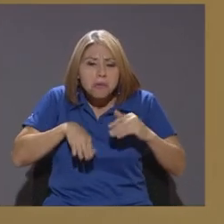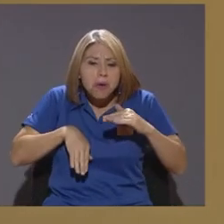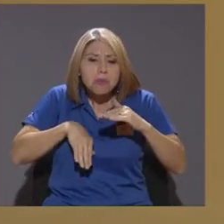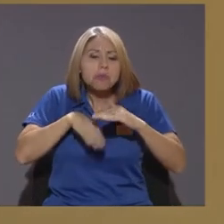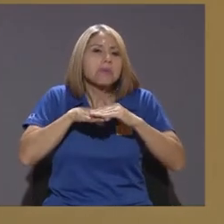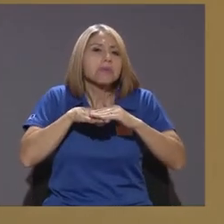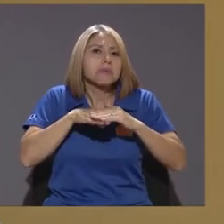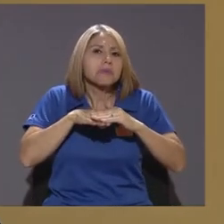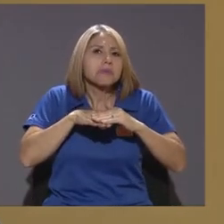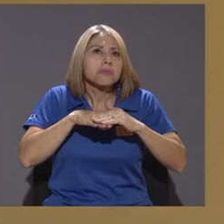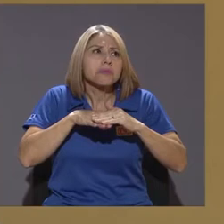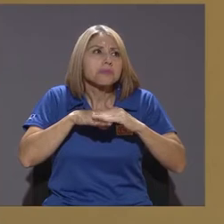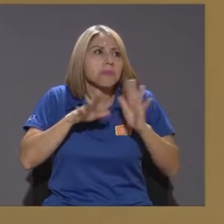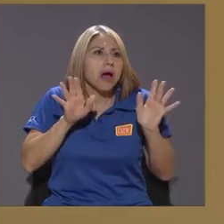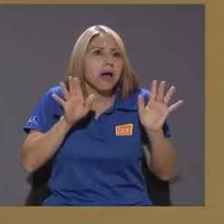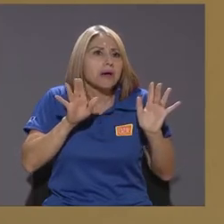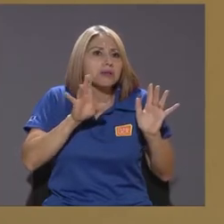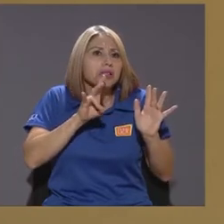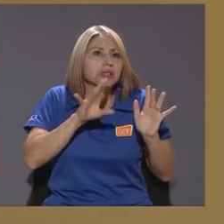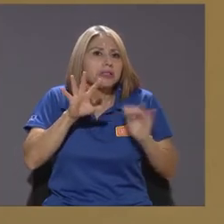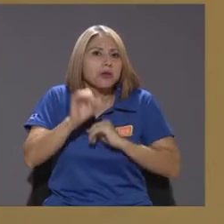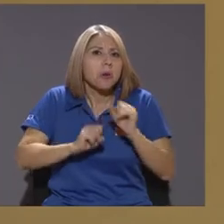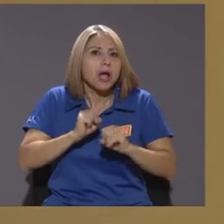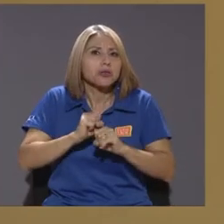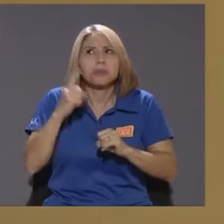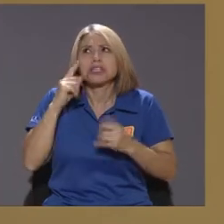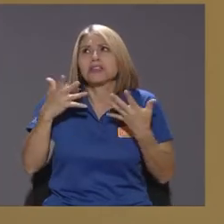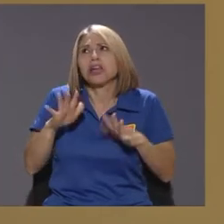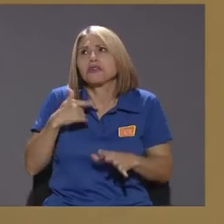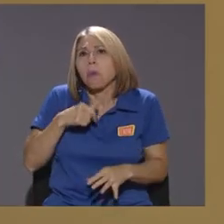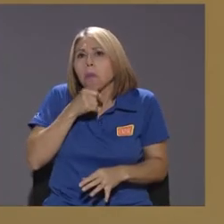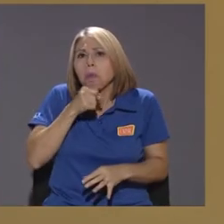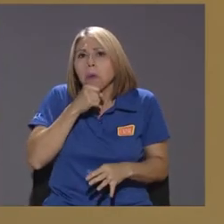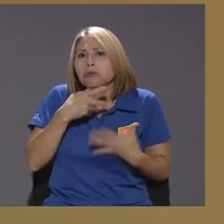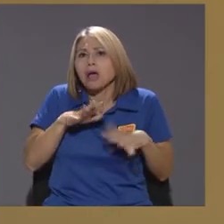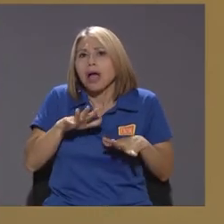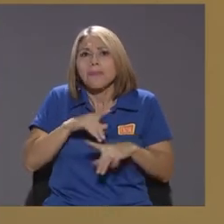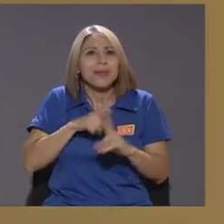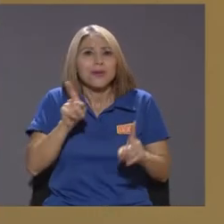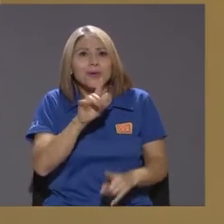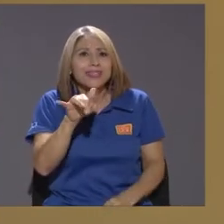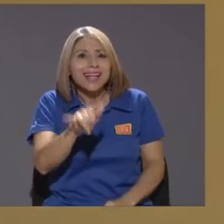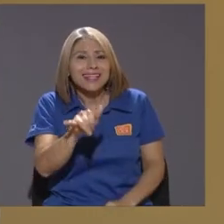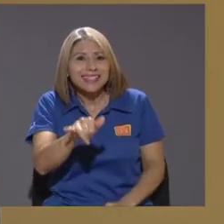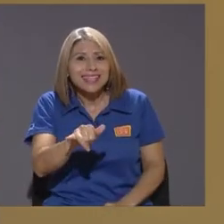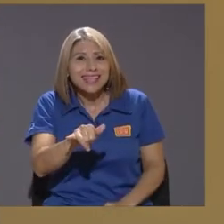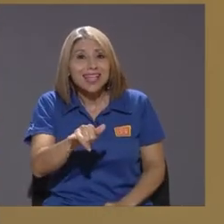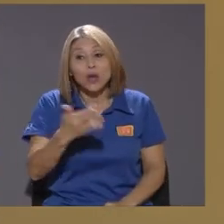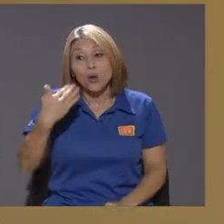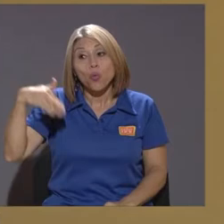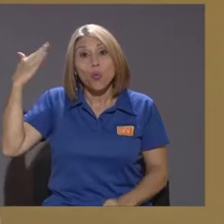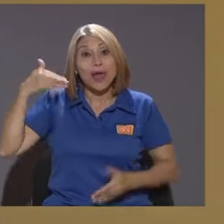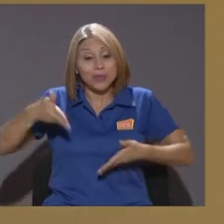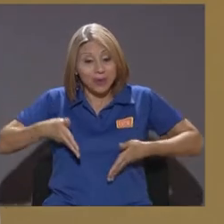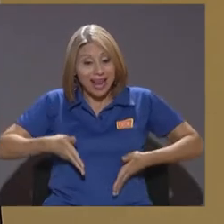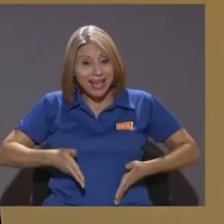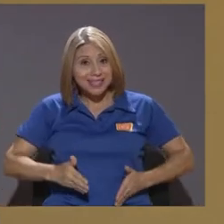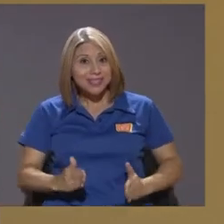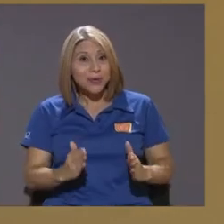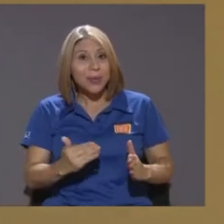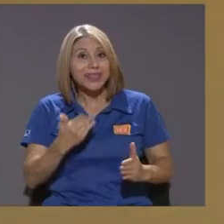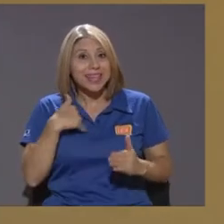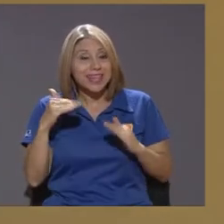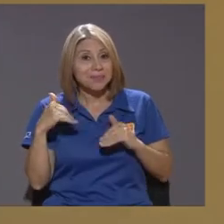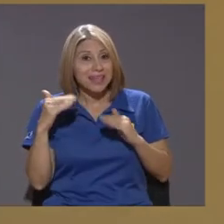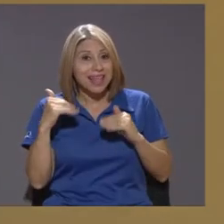y dice yo superé mi expectativa de vida pero no es así o sea esa era la expectativa de vida que tenía en la ser superó una serie de riesgos a lo largo de toda su